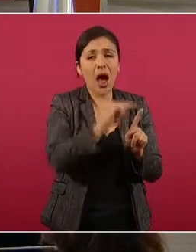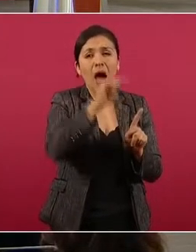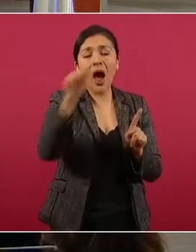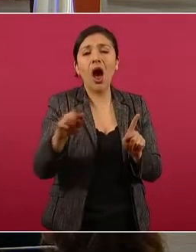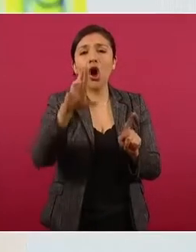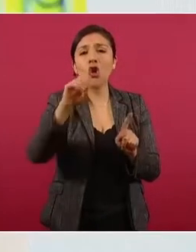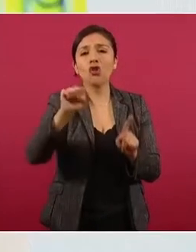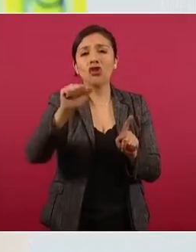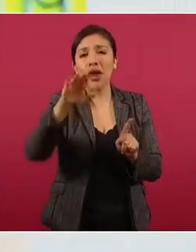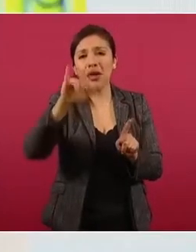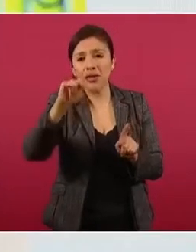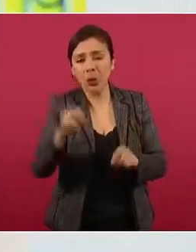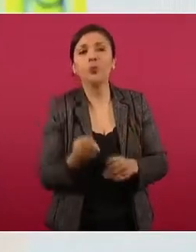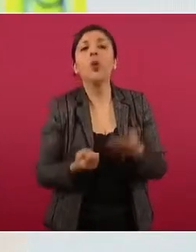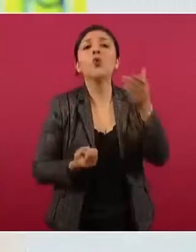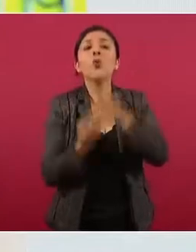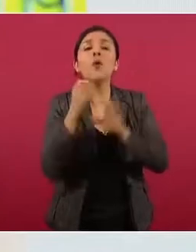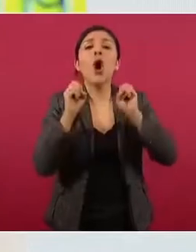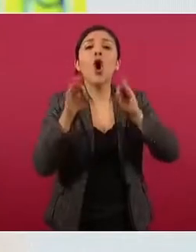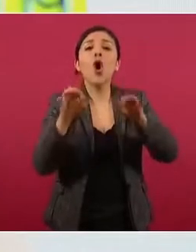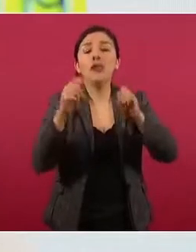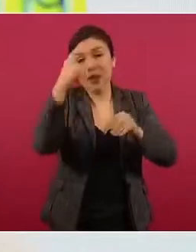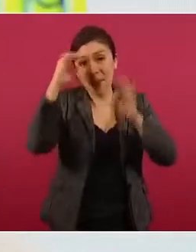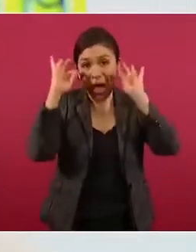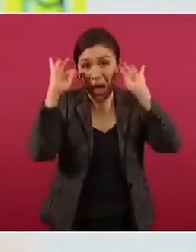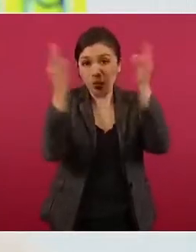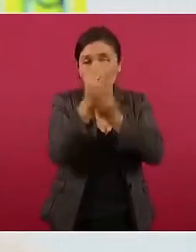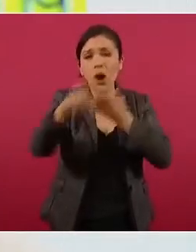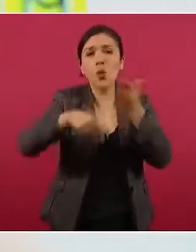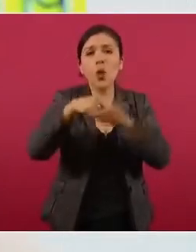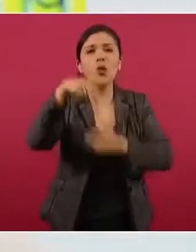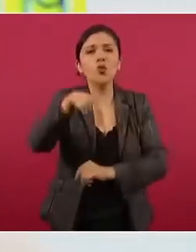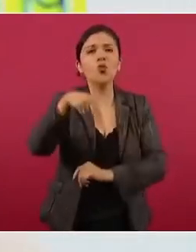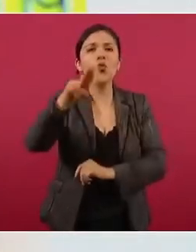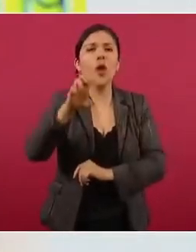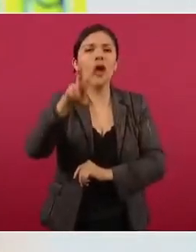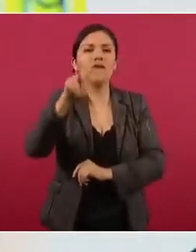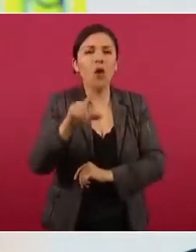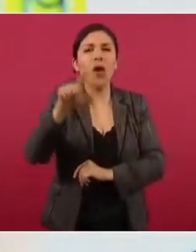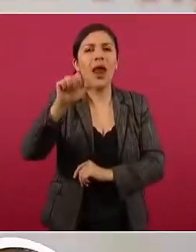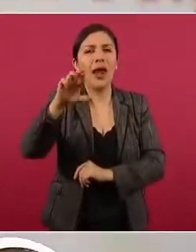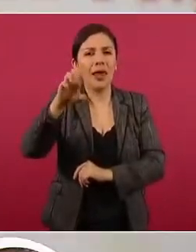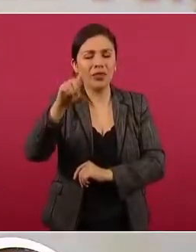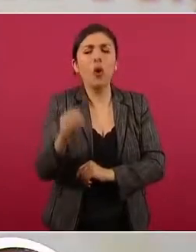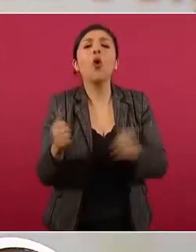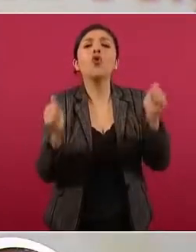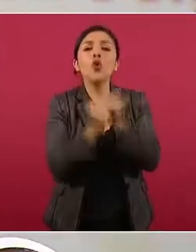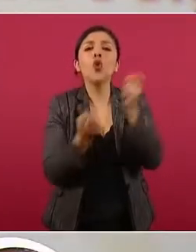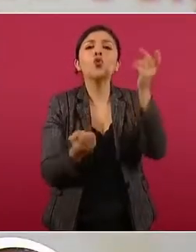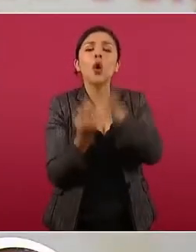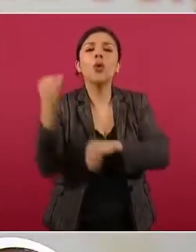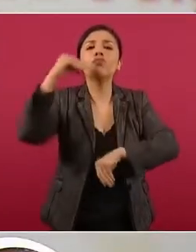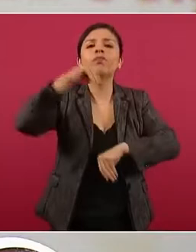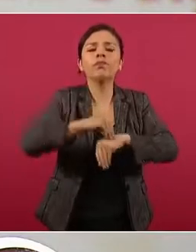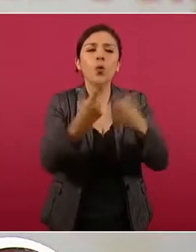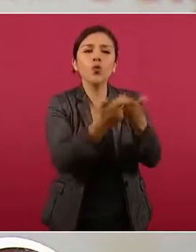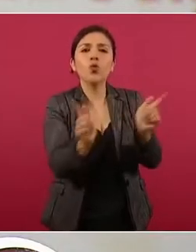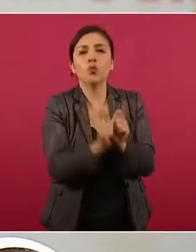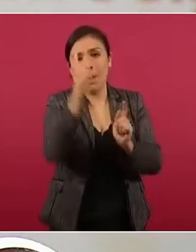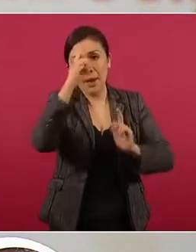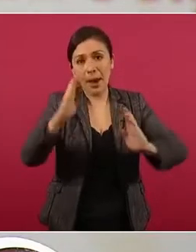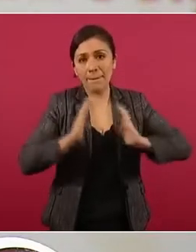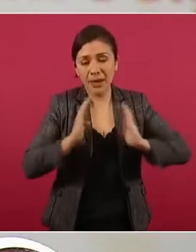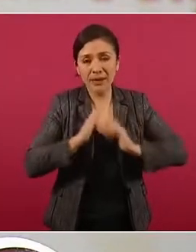generales de aduanas en Nuevo Laredo y junto se edificará un cuartel militar. También se